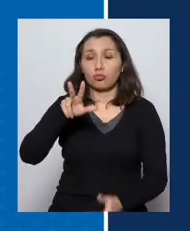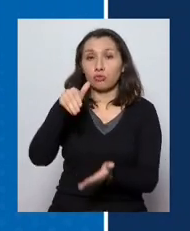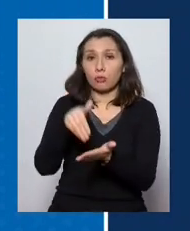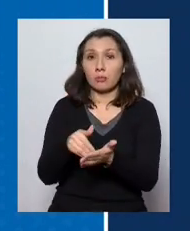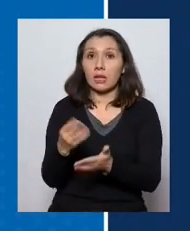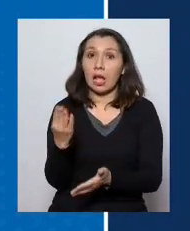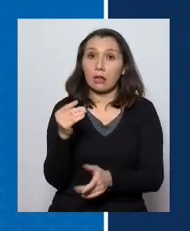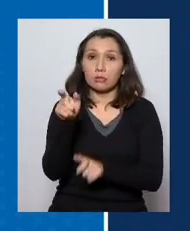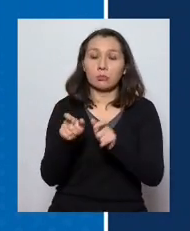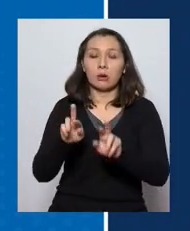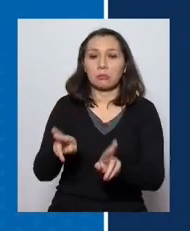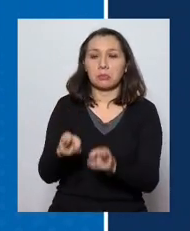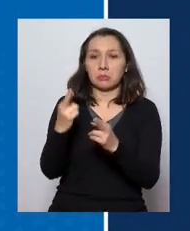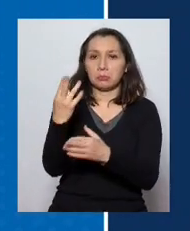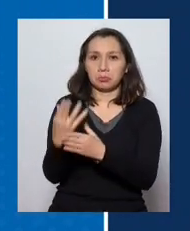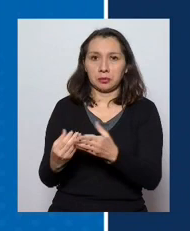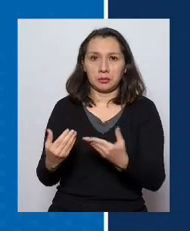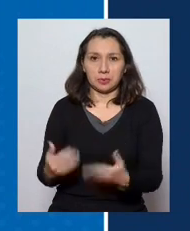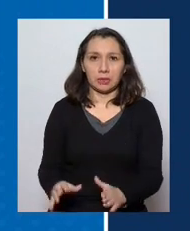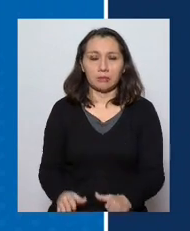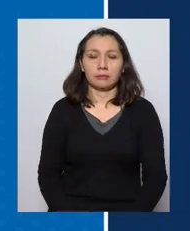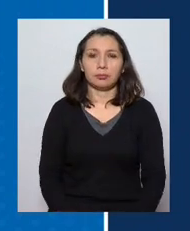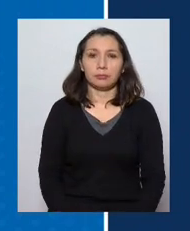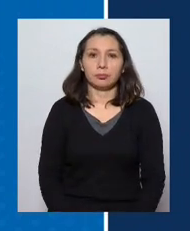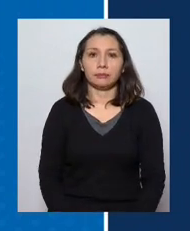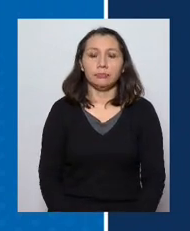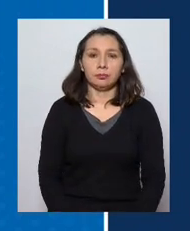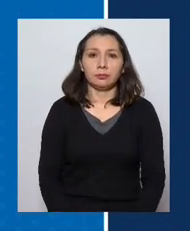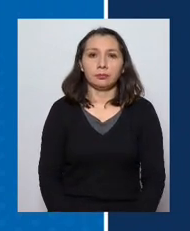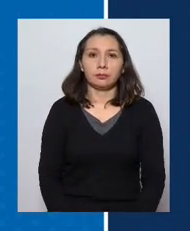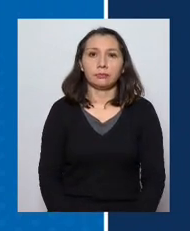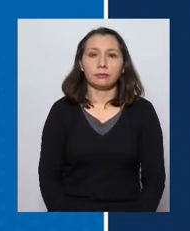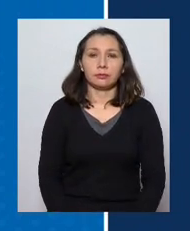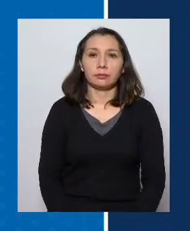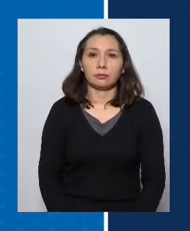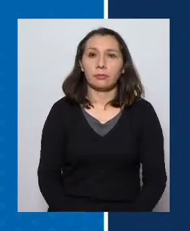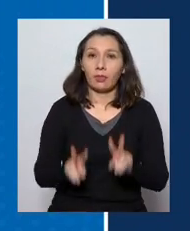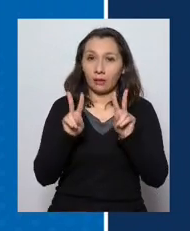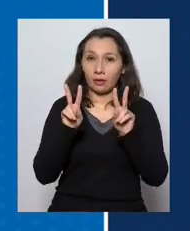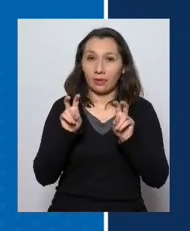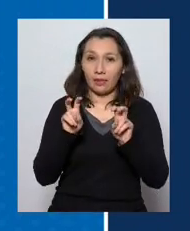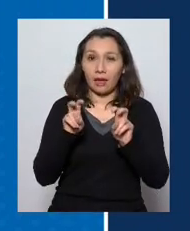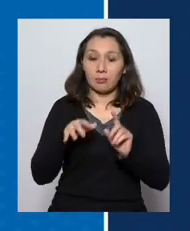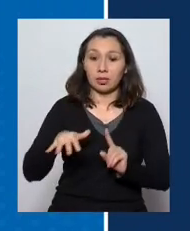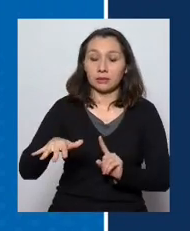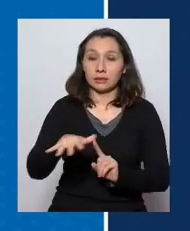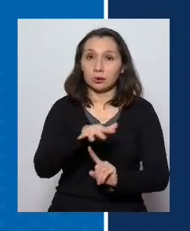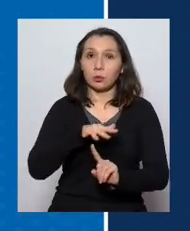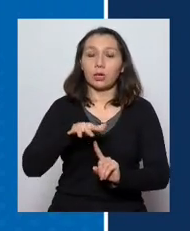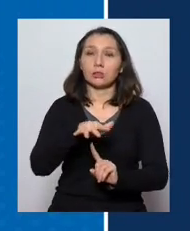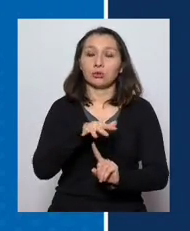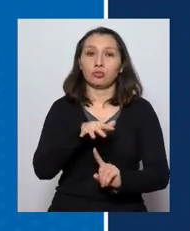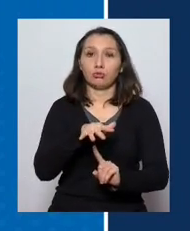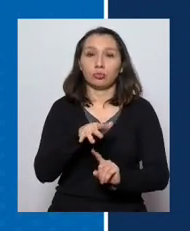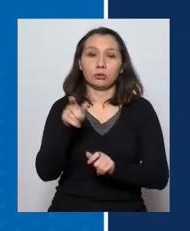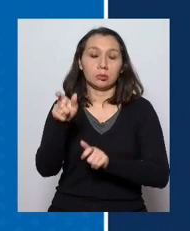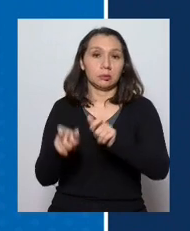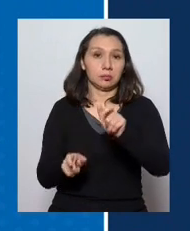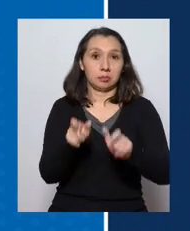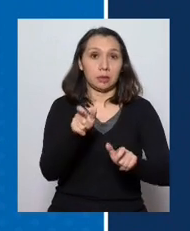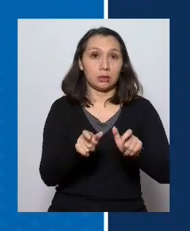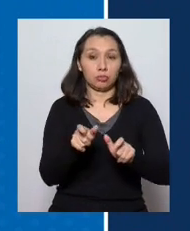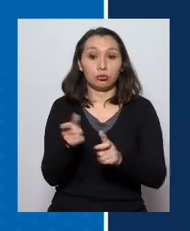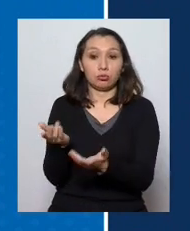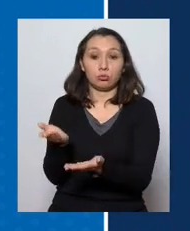.014 se han recuperado. Con respecto a la situación de las personas